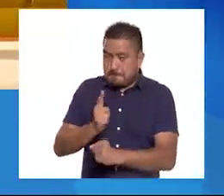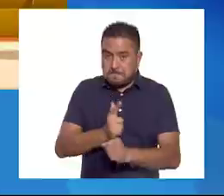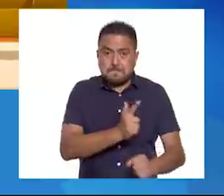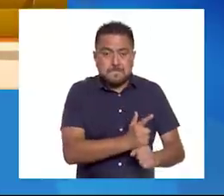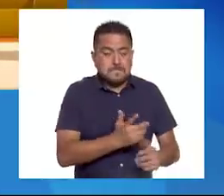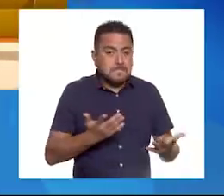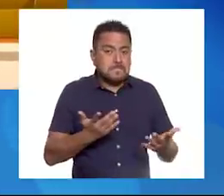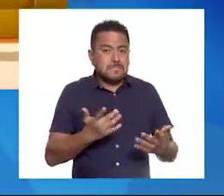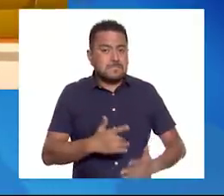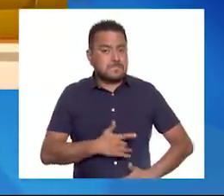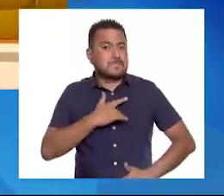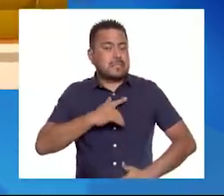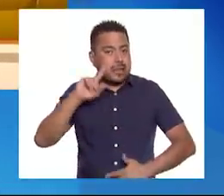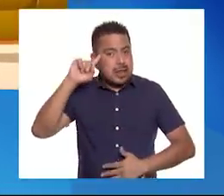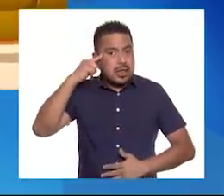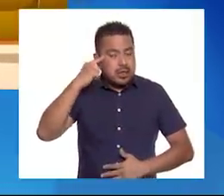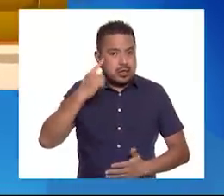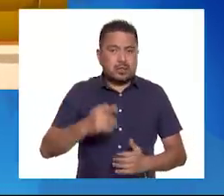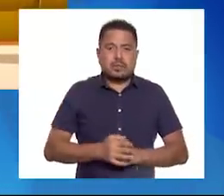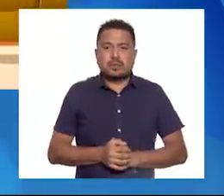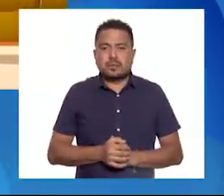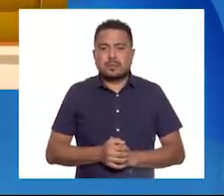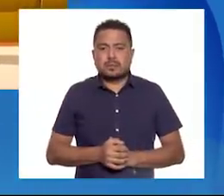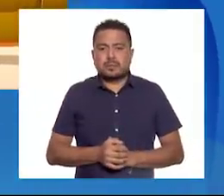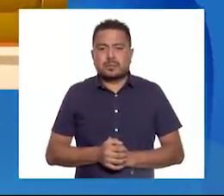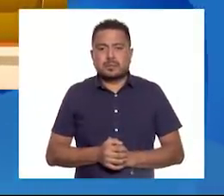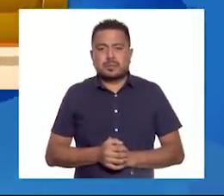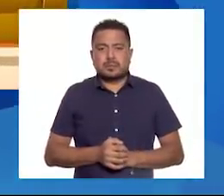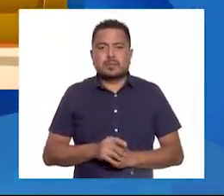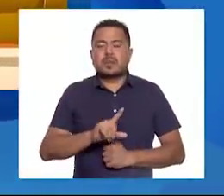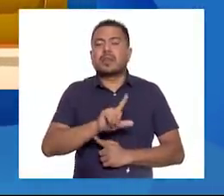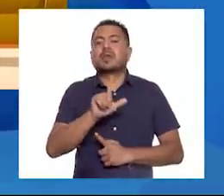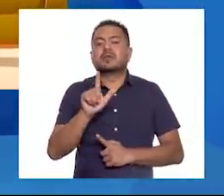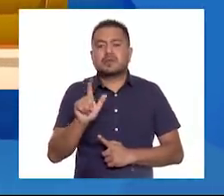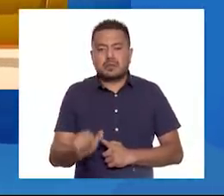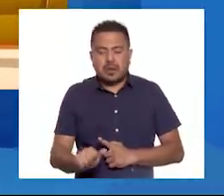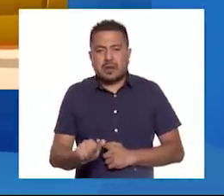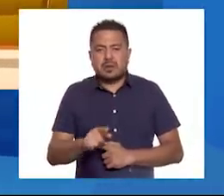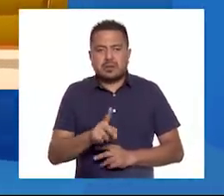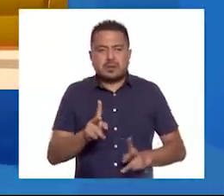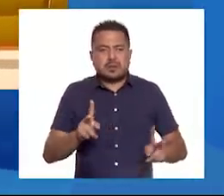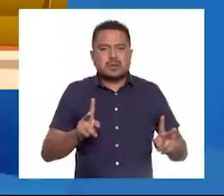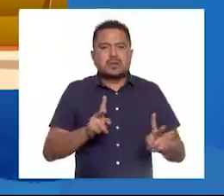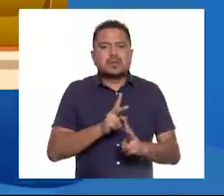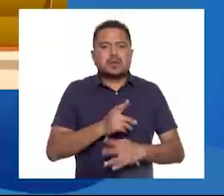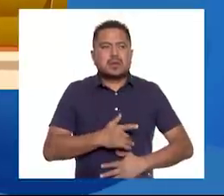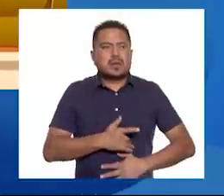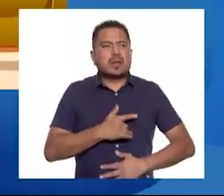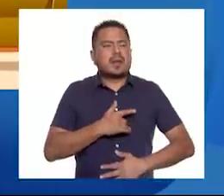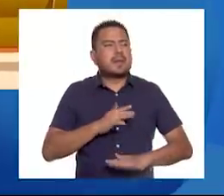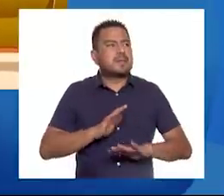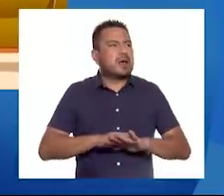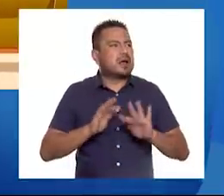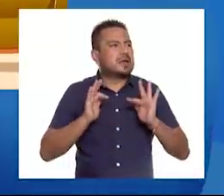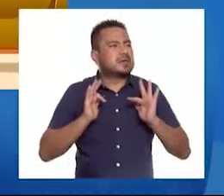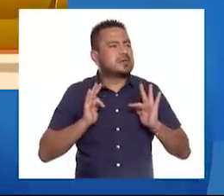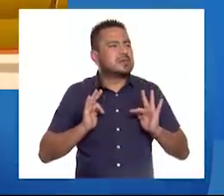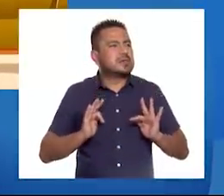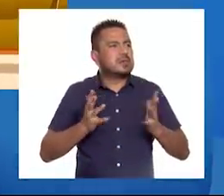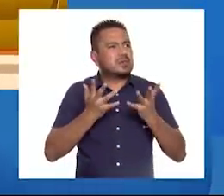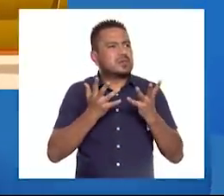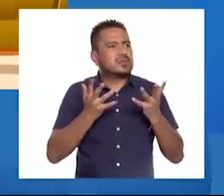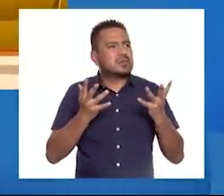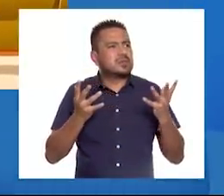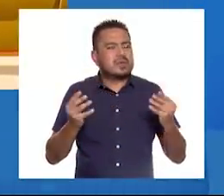estás enojado o enojada. Después, respira profundamente para regresar a la calma.